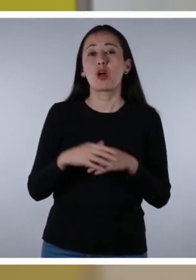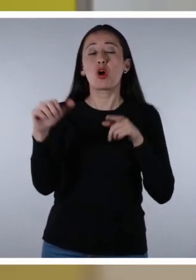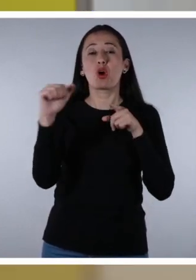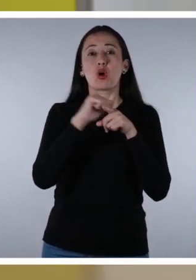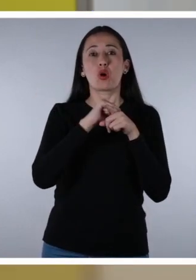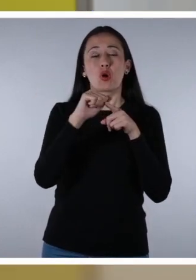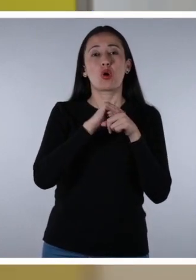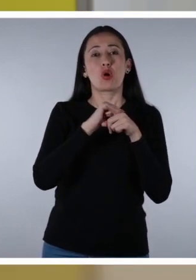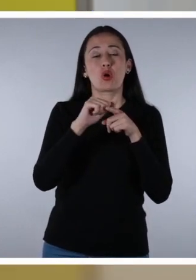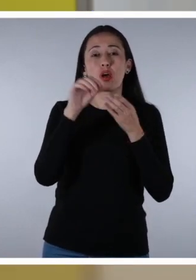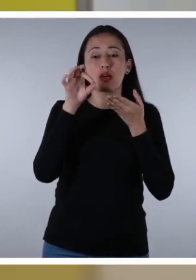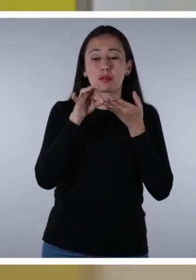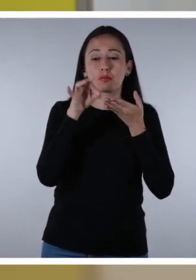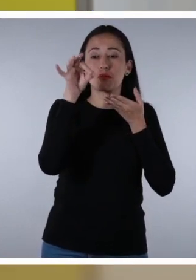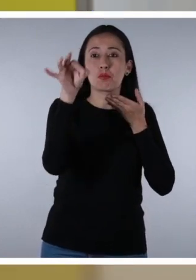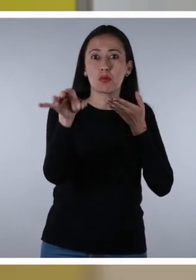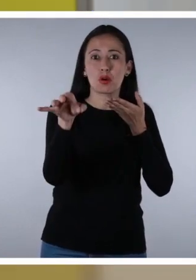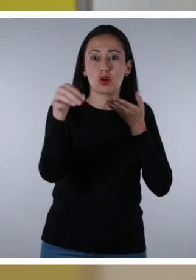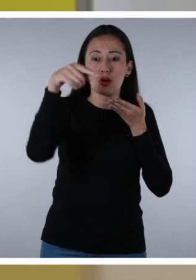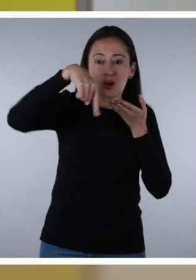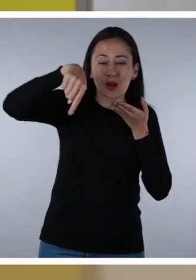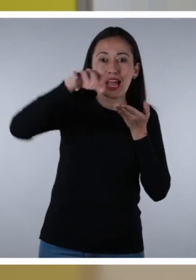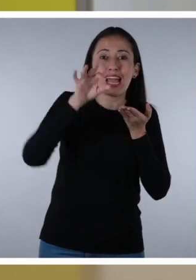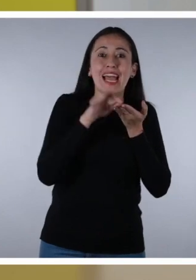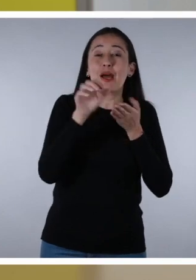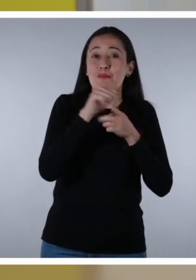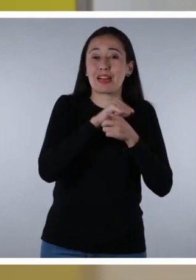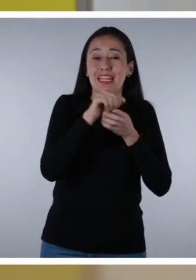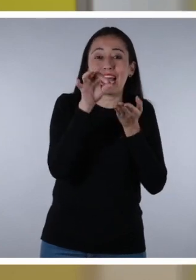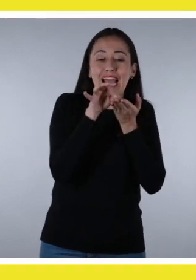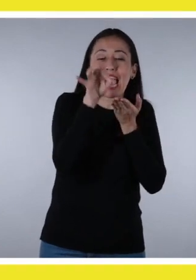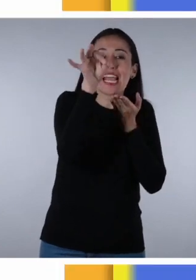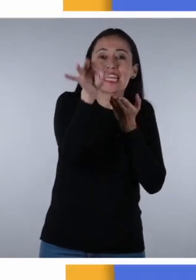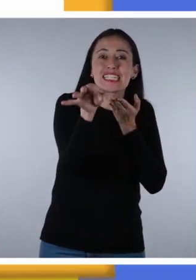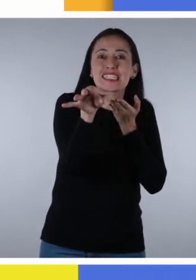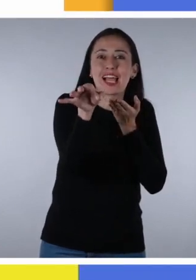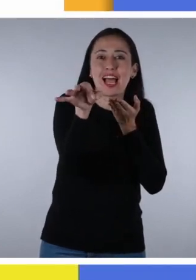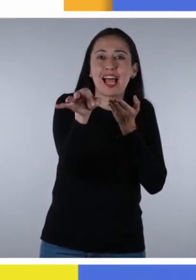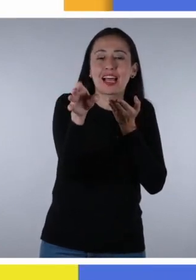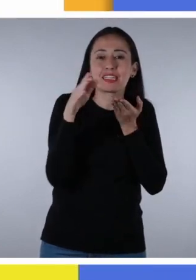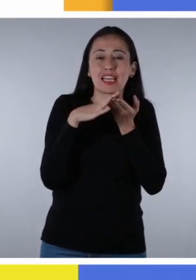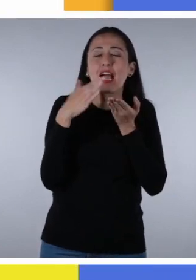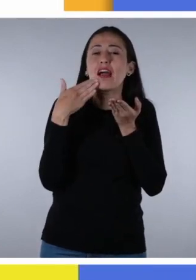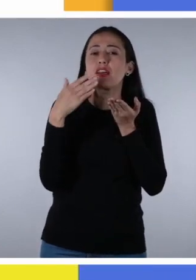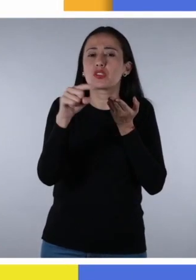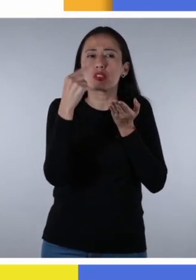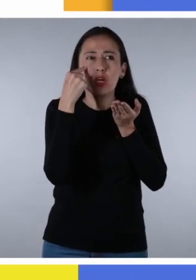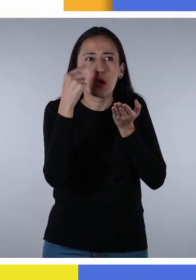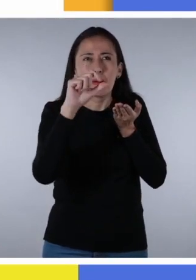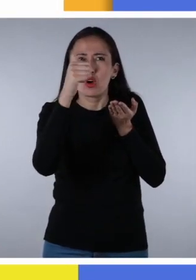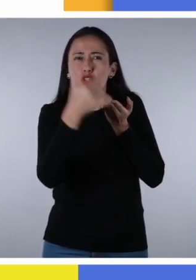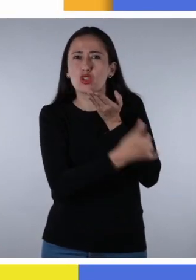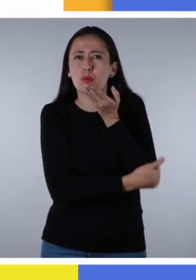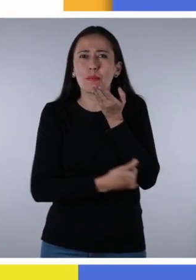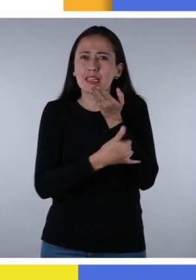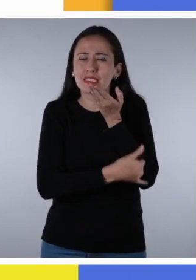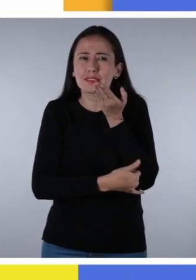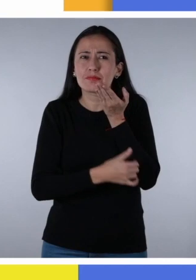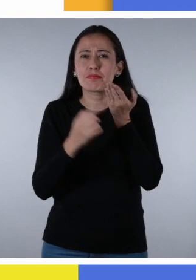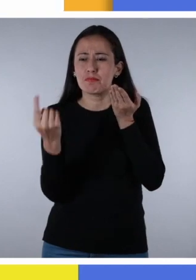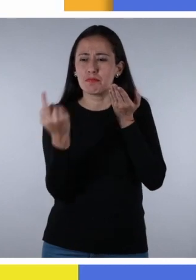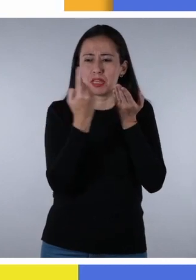el ejercicio de la isla desierta. Usa todo lo que encuentres en casa y personifica a alguien que proviene de un país diferente.